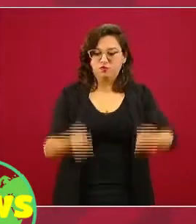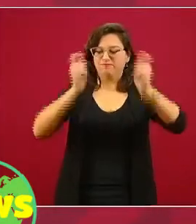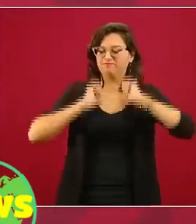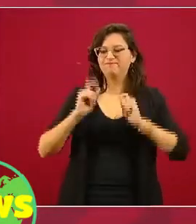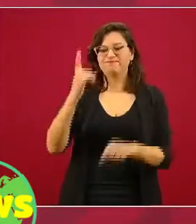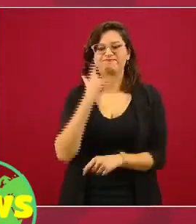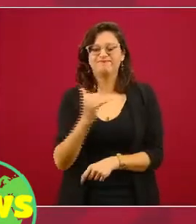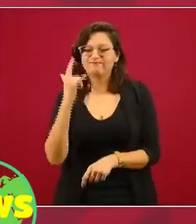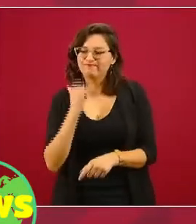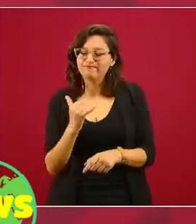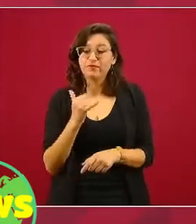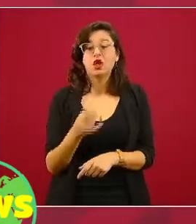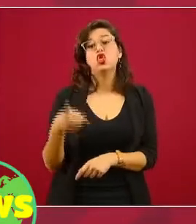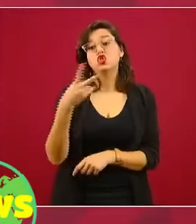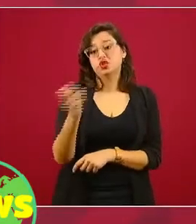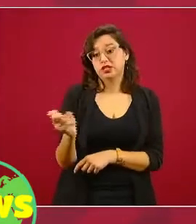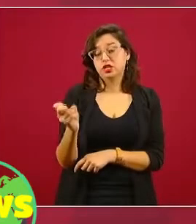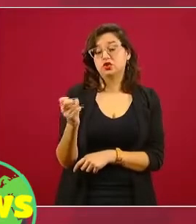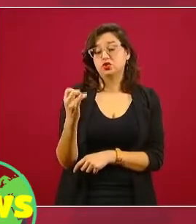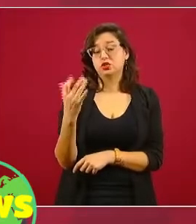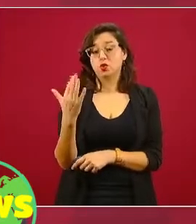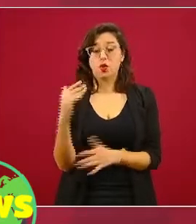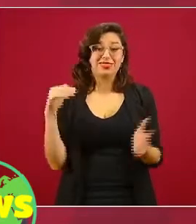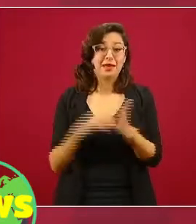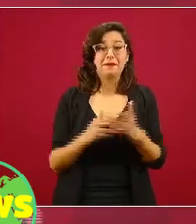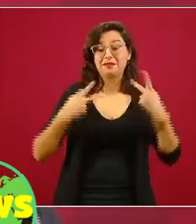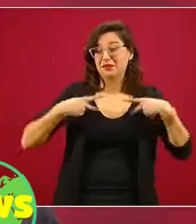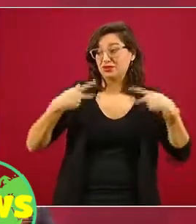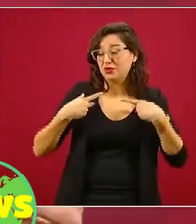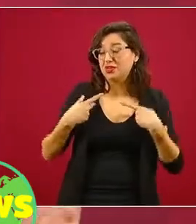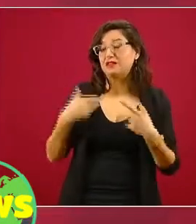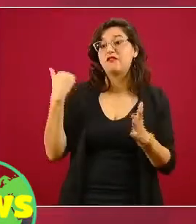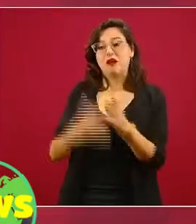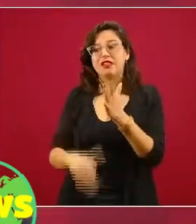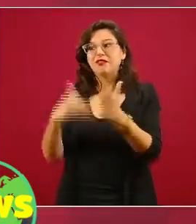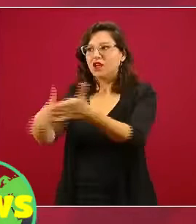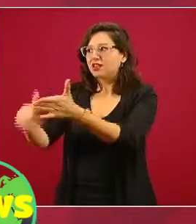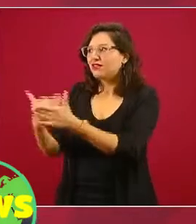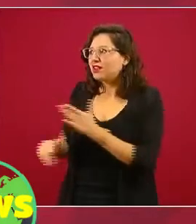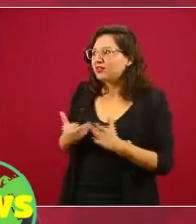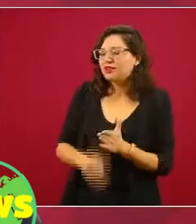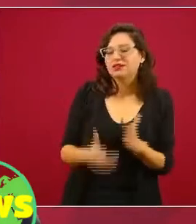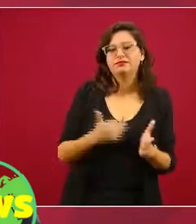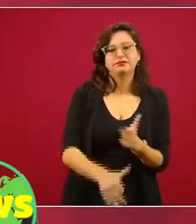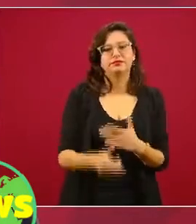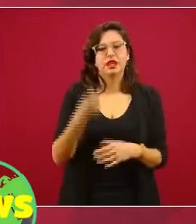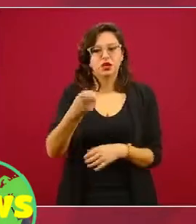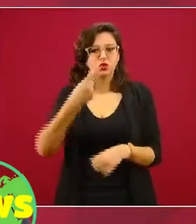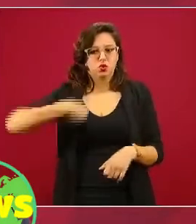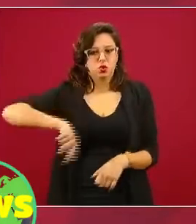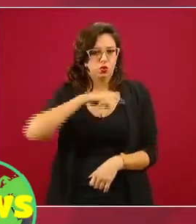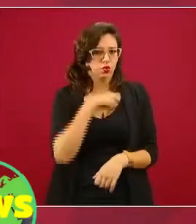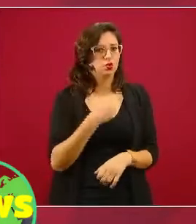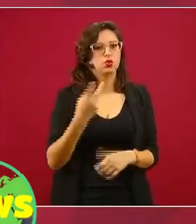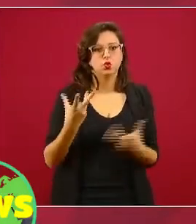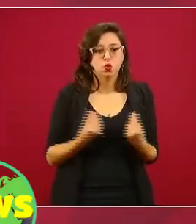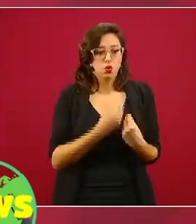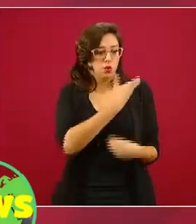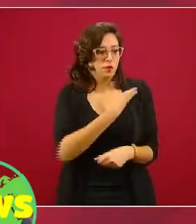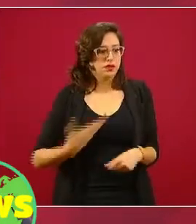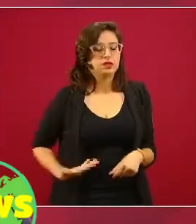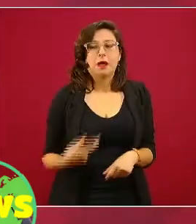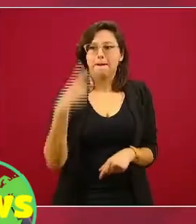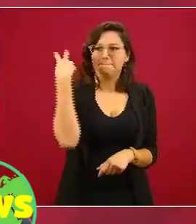déficit de más de 240 mil profesionales de la salud, y esto lo pudimos constatar cuando hicimos giras con el presidente